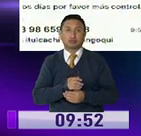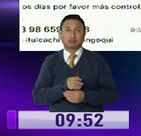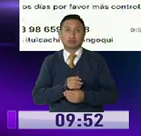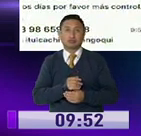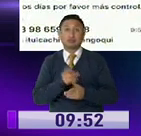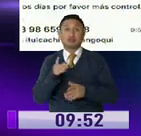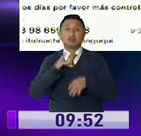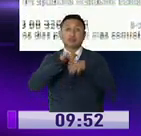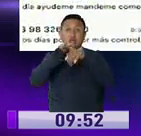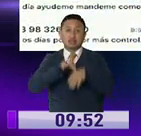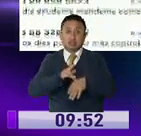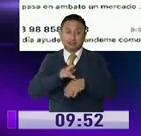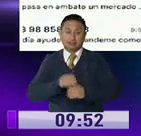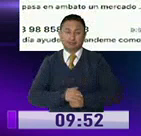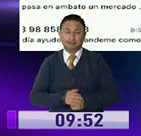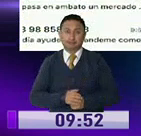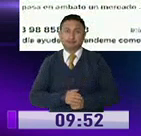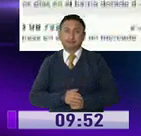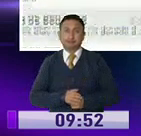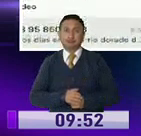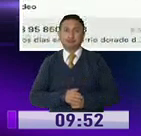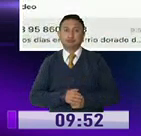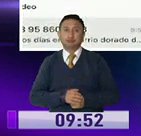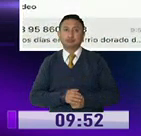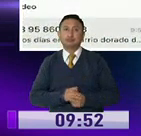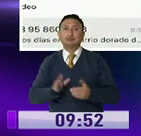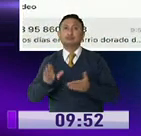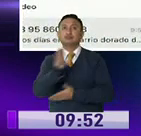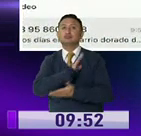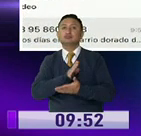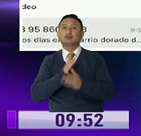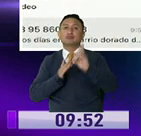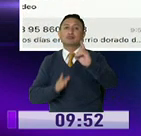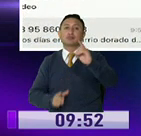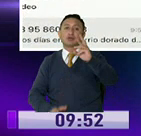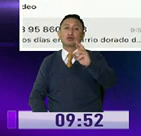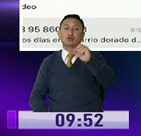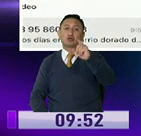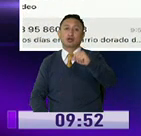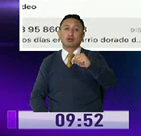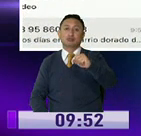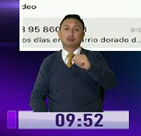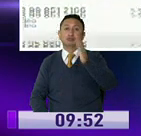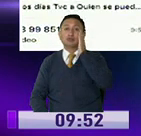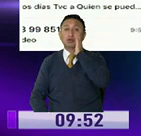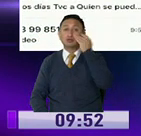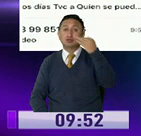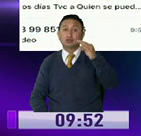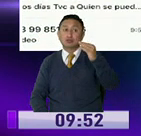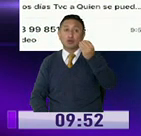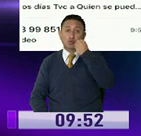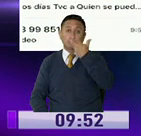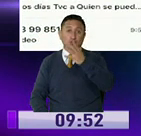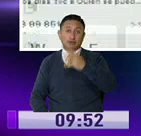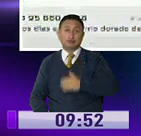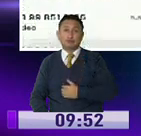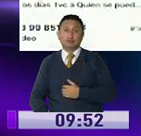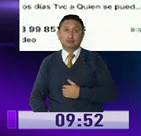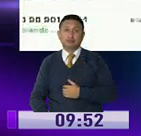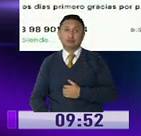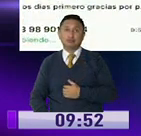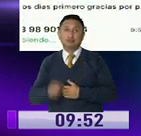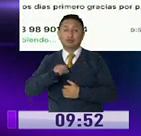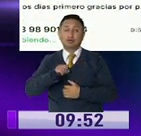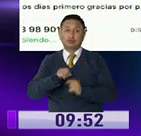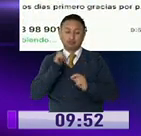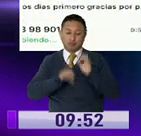Exacto, esa es nueva baile. Buenos días, en el barrio Dorado Sur, Guamanizo, Madre Soltera, con tres niños, ya no tengo provisiones. Habrá que